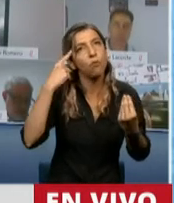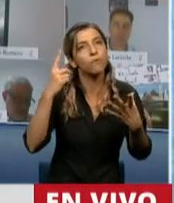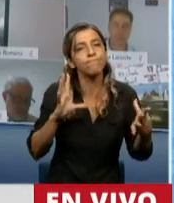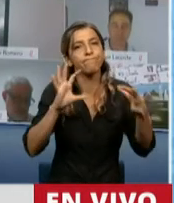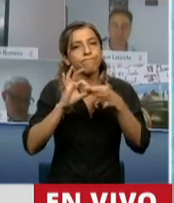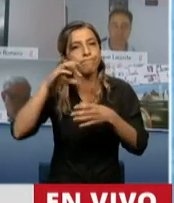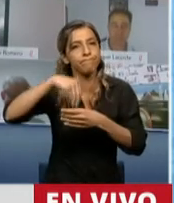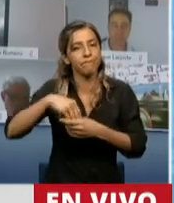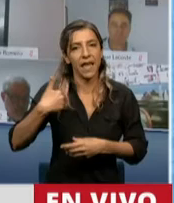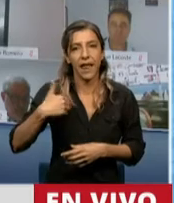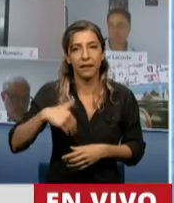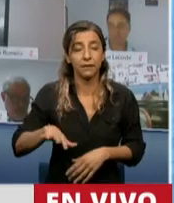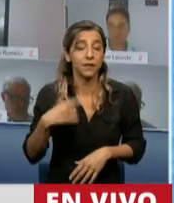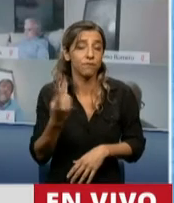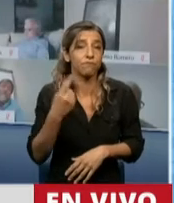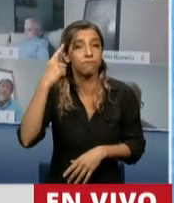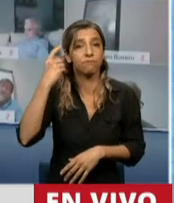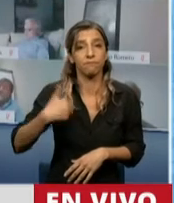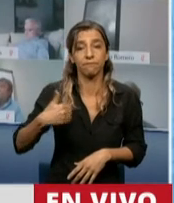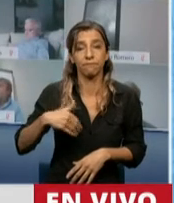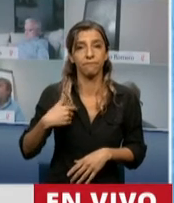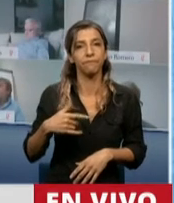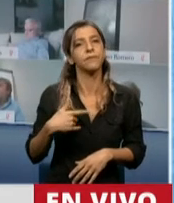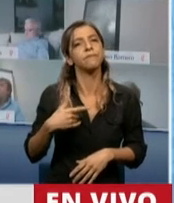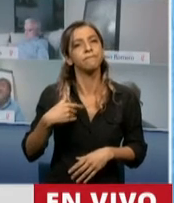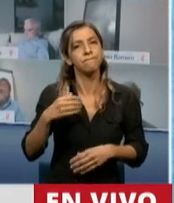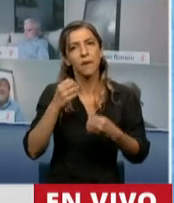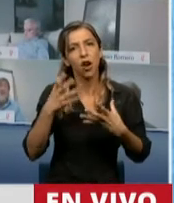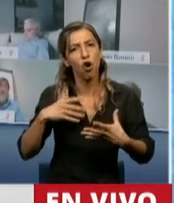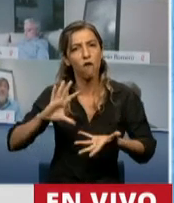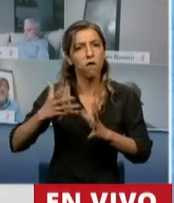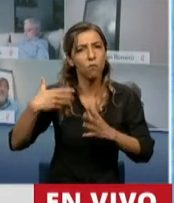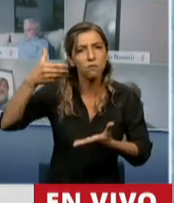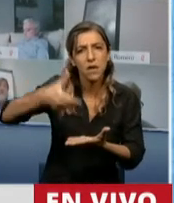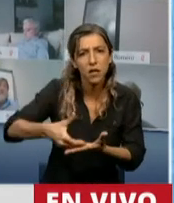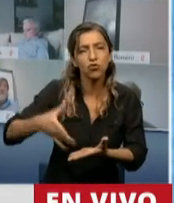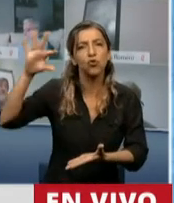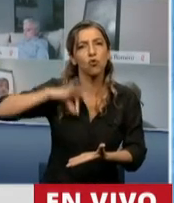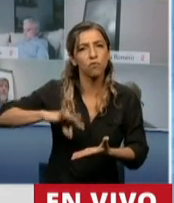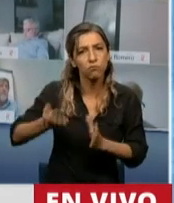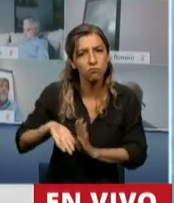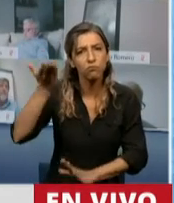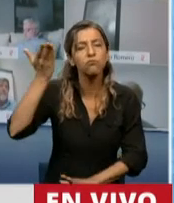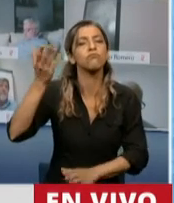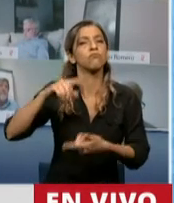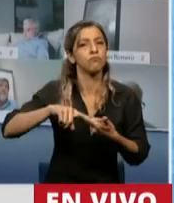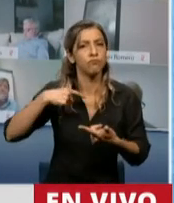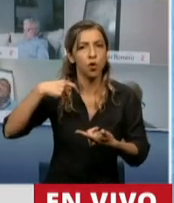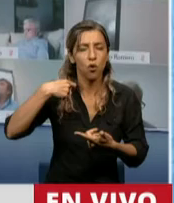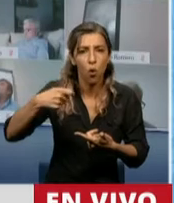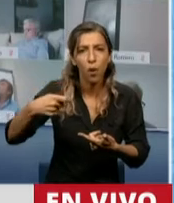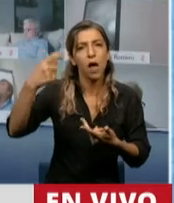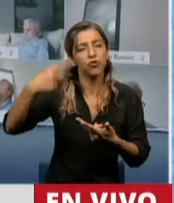inversión, crecimiento, se genera empleo, mejores salarios real, y naturalmente